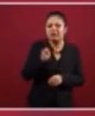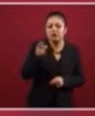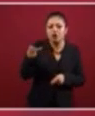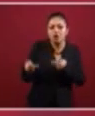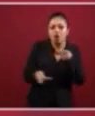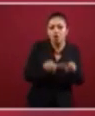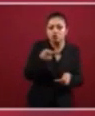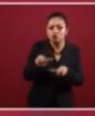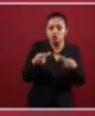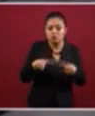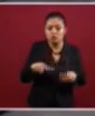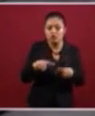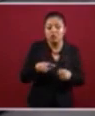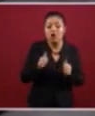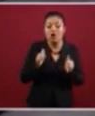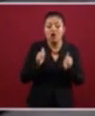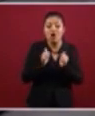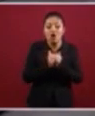vinculatoria.